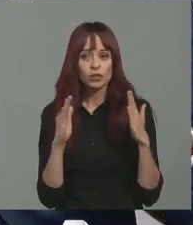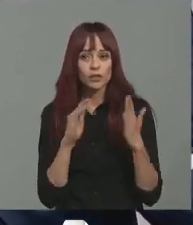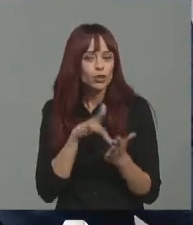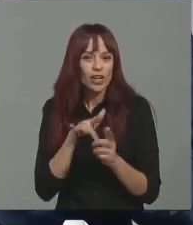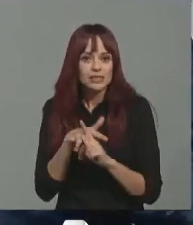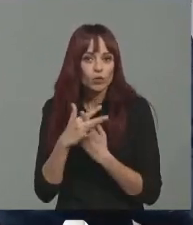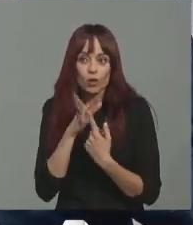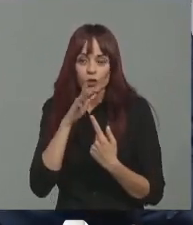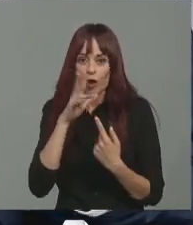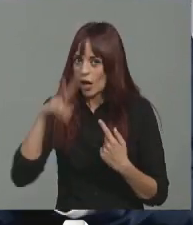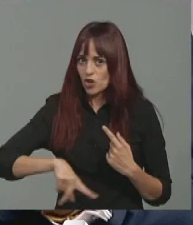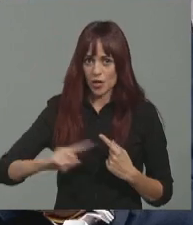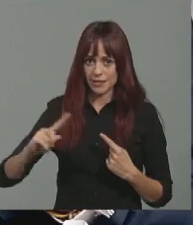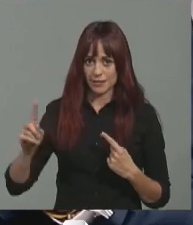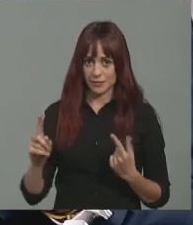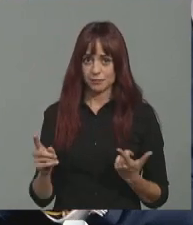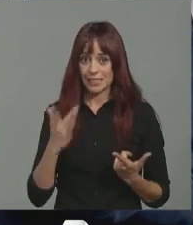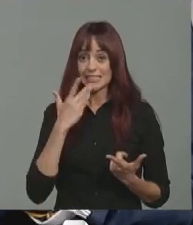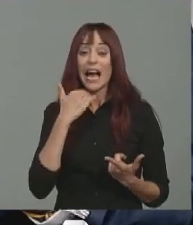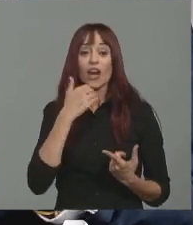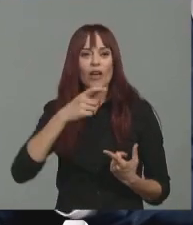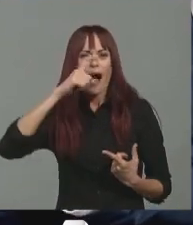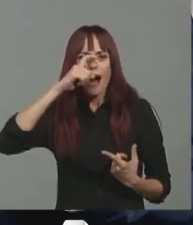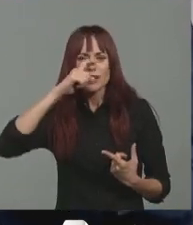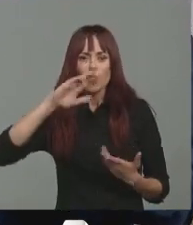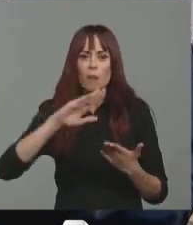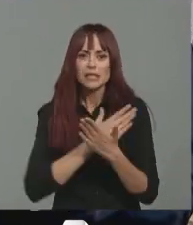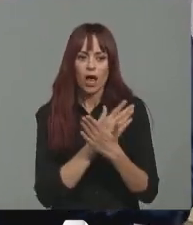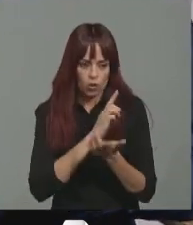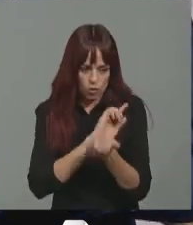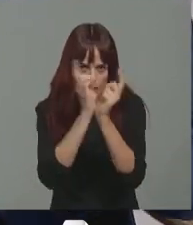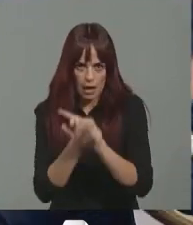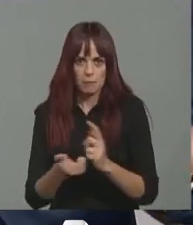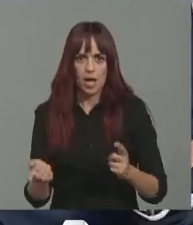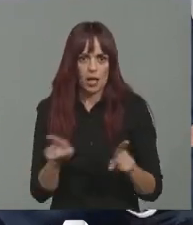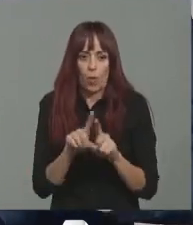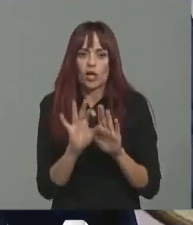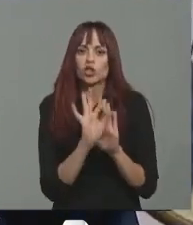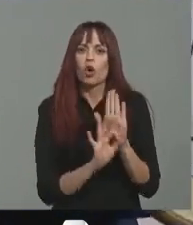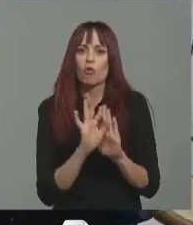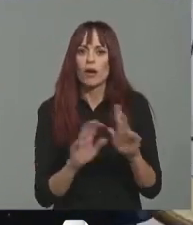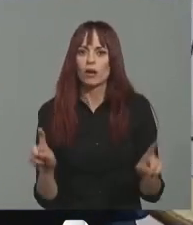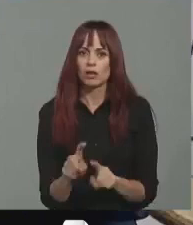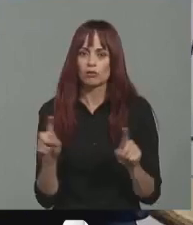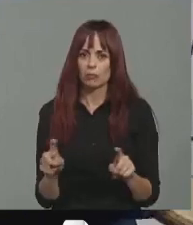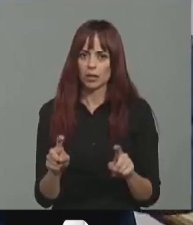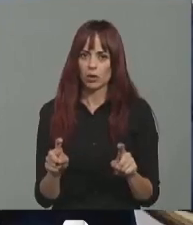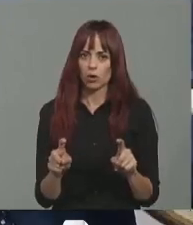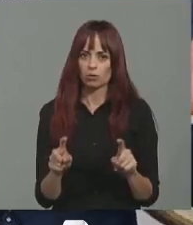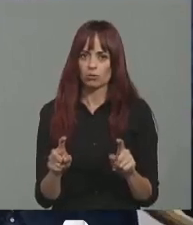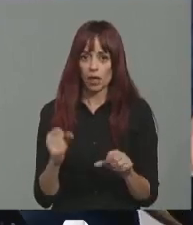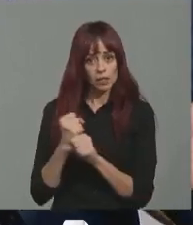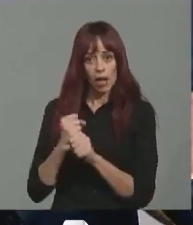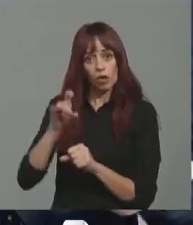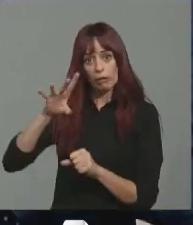unas circunstancias que ahora no se dan. Oiga, cuando algo ha quedado obsoleto, pues hay que cambiarlo. Y es como un software informático, no podemos estar trabajando con el mismo software que hace